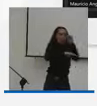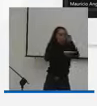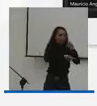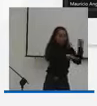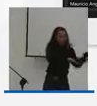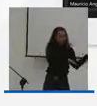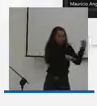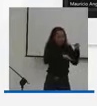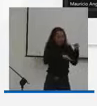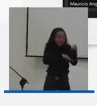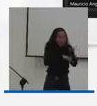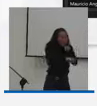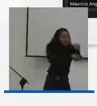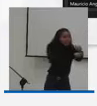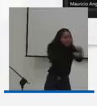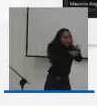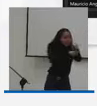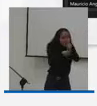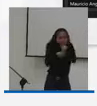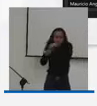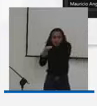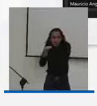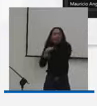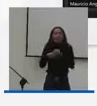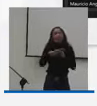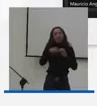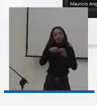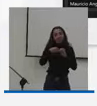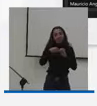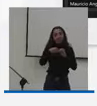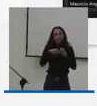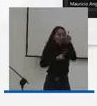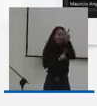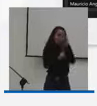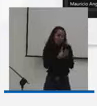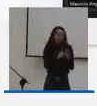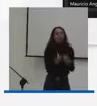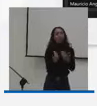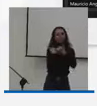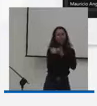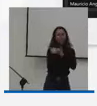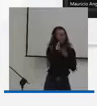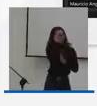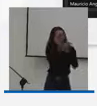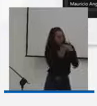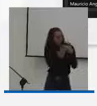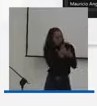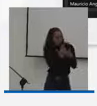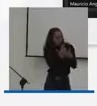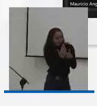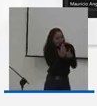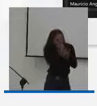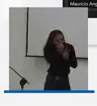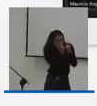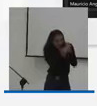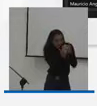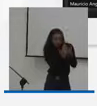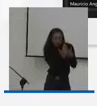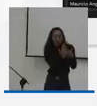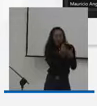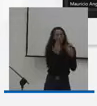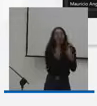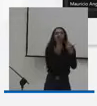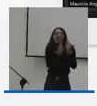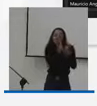control en su interior lo que va a permitir ejercer sus funciones de una mejor manera recordemos que estas